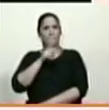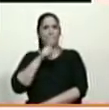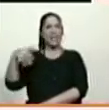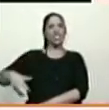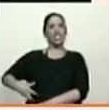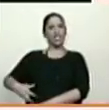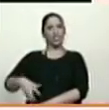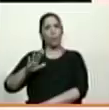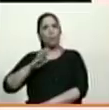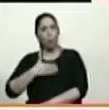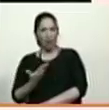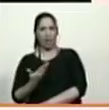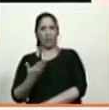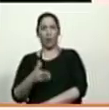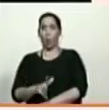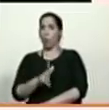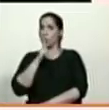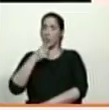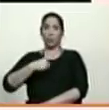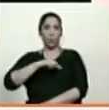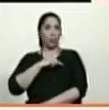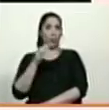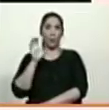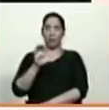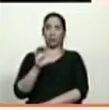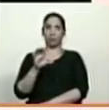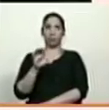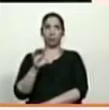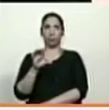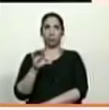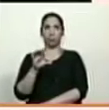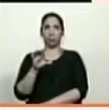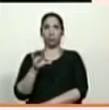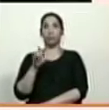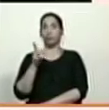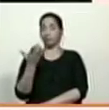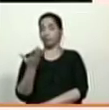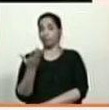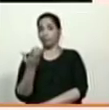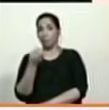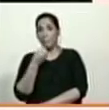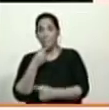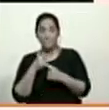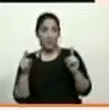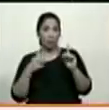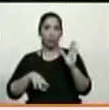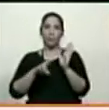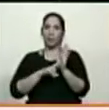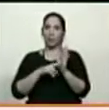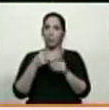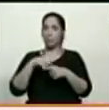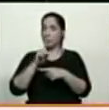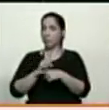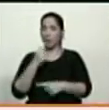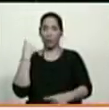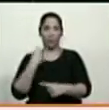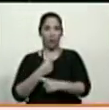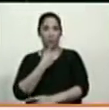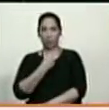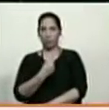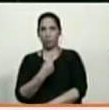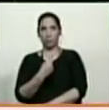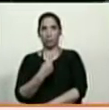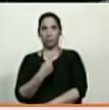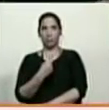puede ser casi que trágico para nuestro país por las connotaciones que tiene. Pero lo, te repito, lo primero que tengo que decir es que